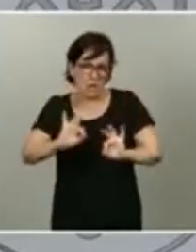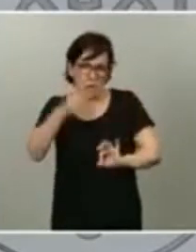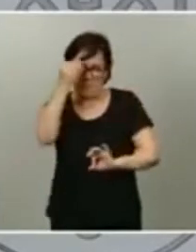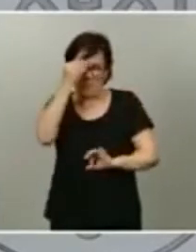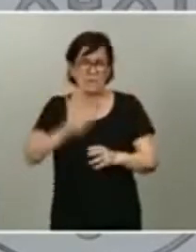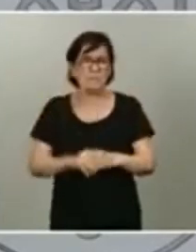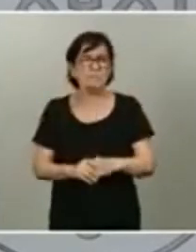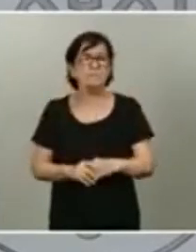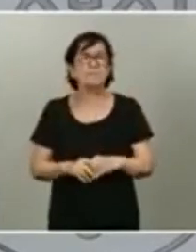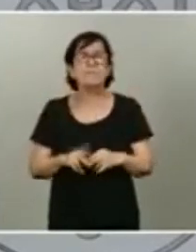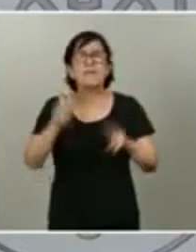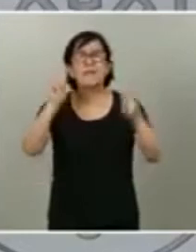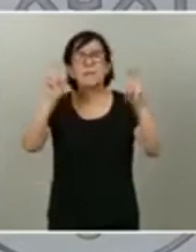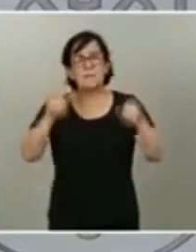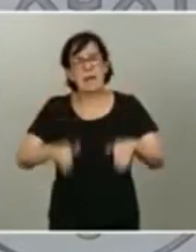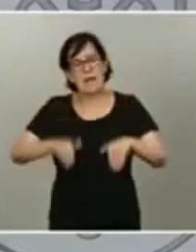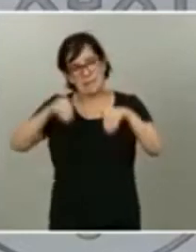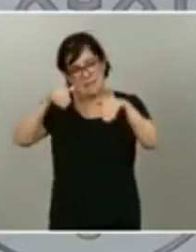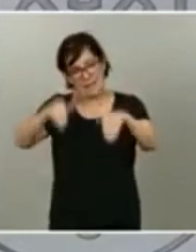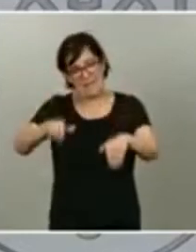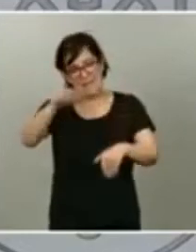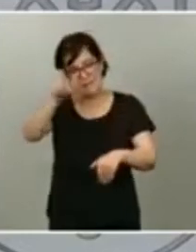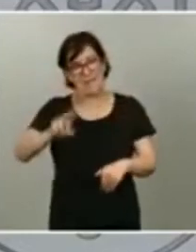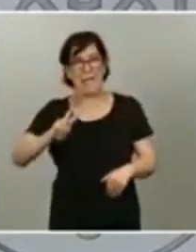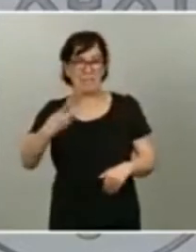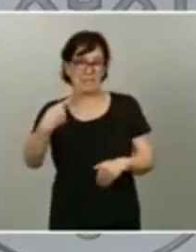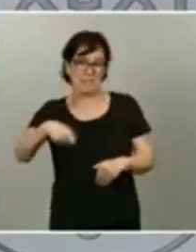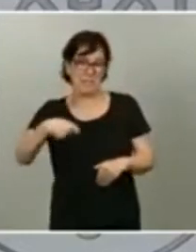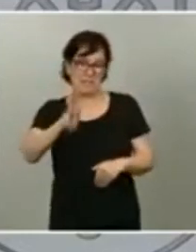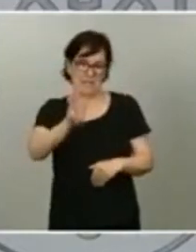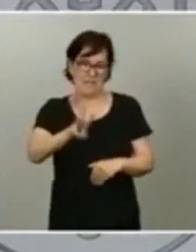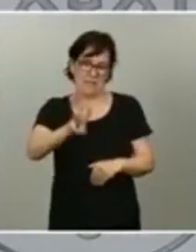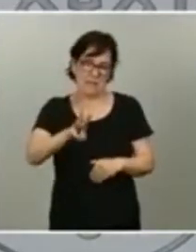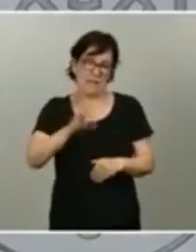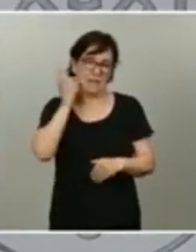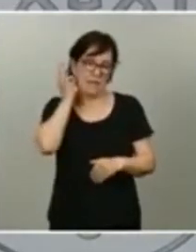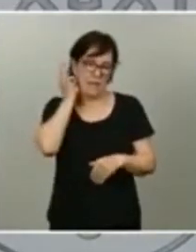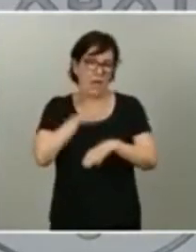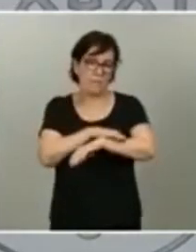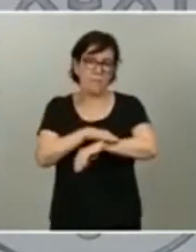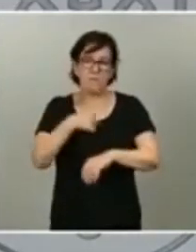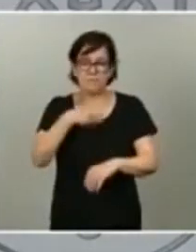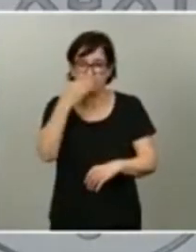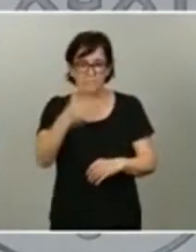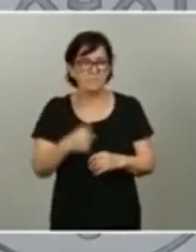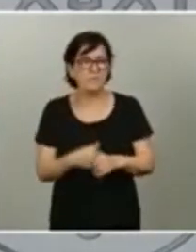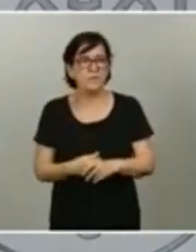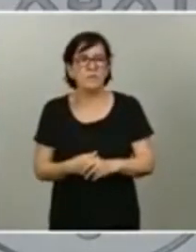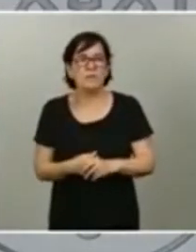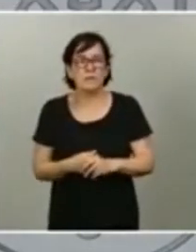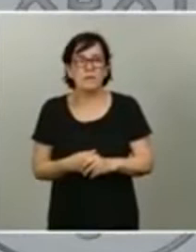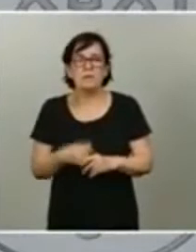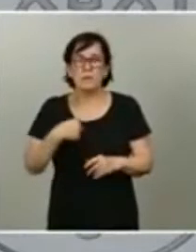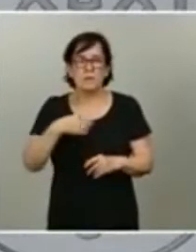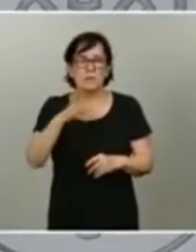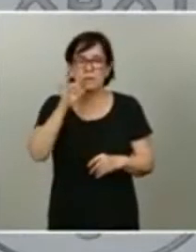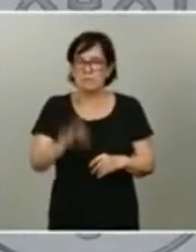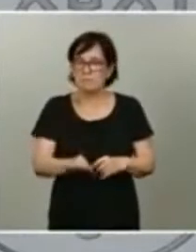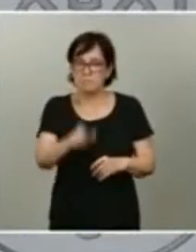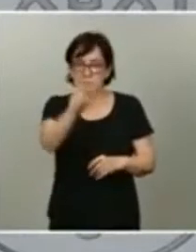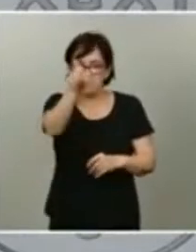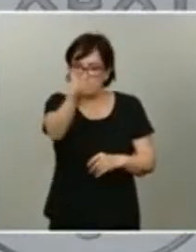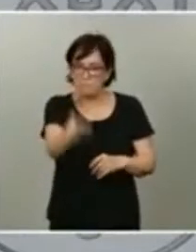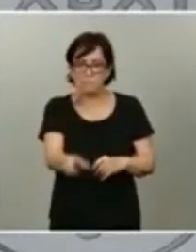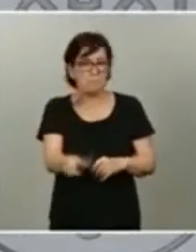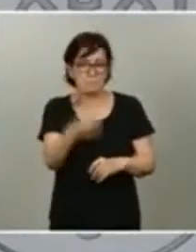candidatura de la vicepresidenta tercera, sinceramente le tengo que decir que creo que es la persona que reúne